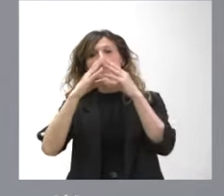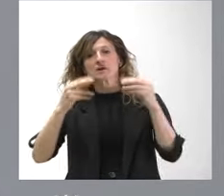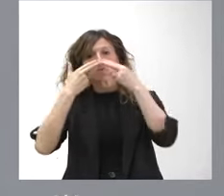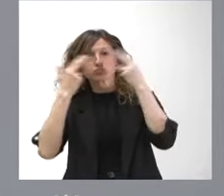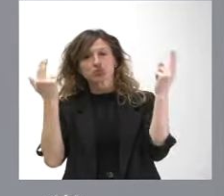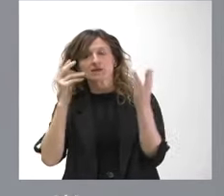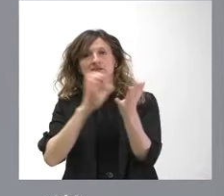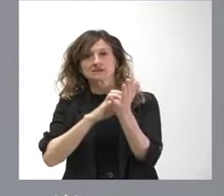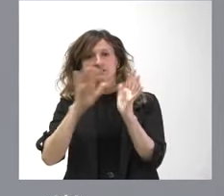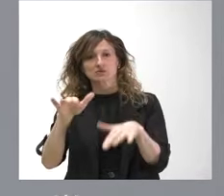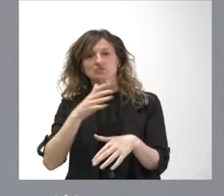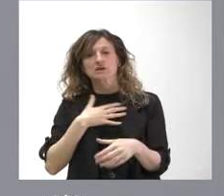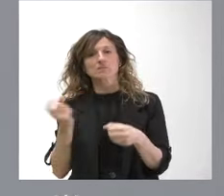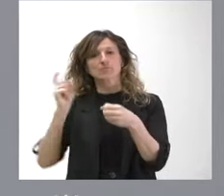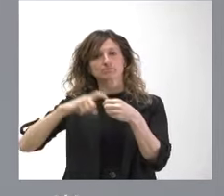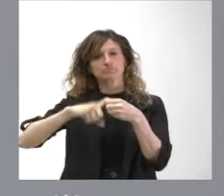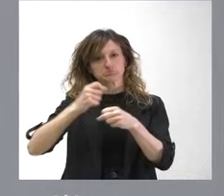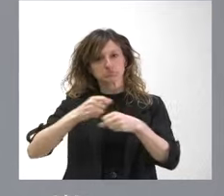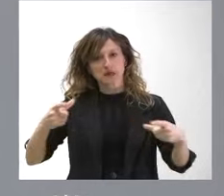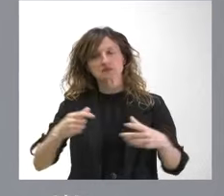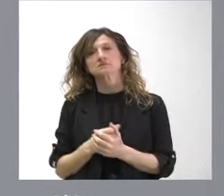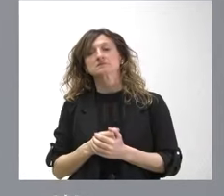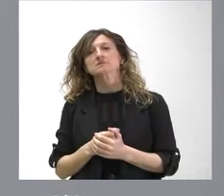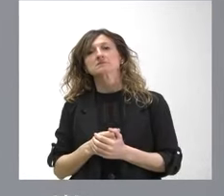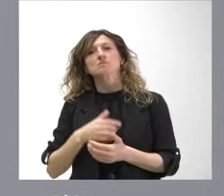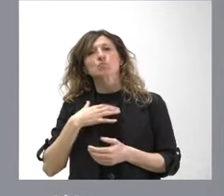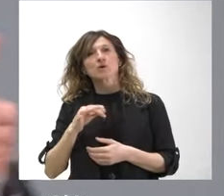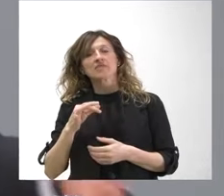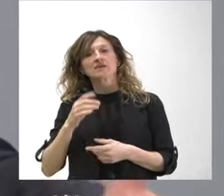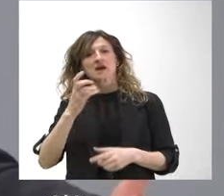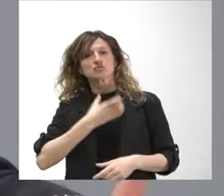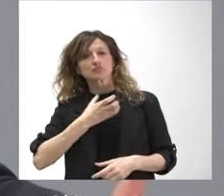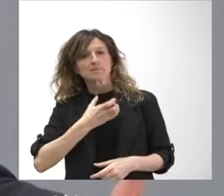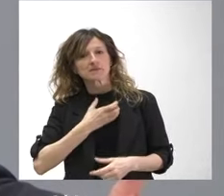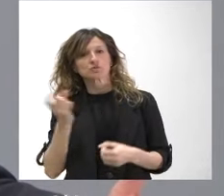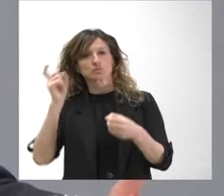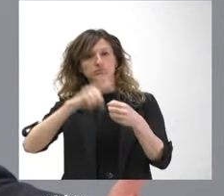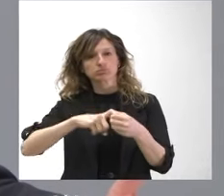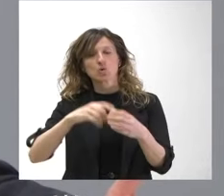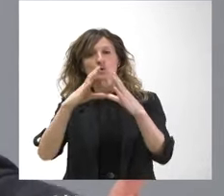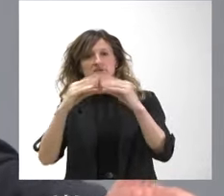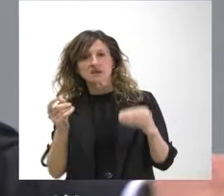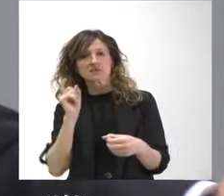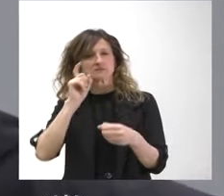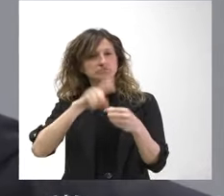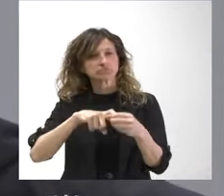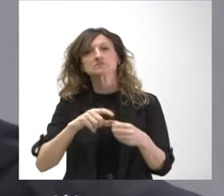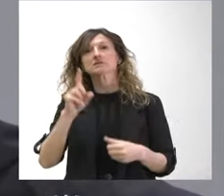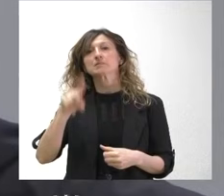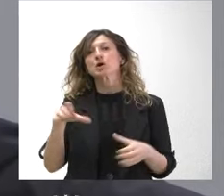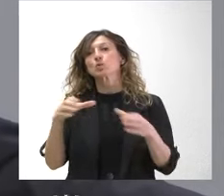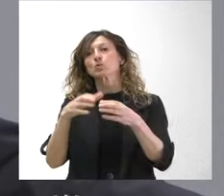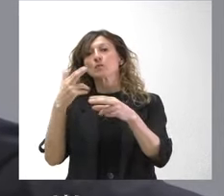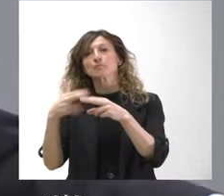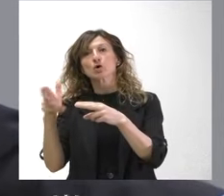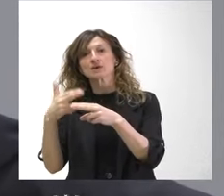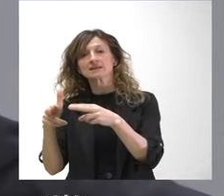por tanto creemos en la participación damos participación a las corporaciones locales damos participación a las universidades y los grupos políticos